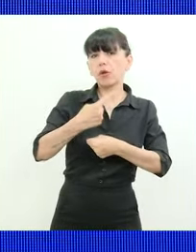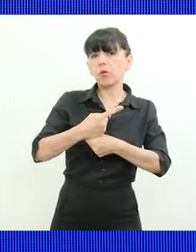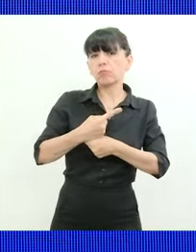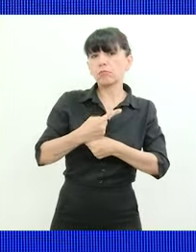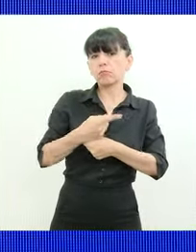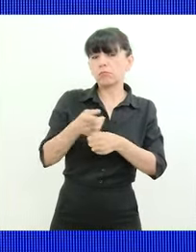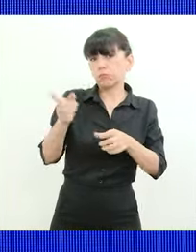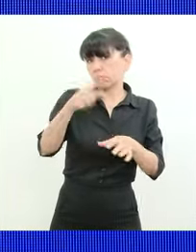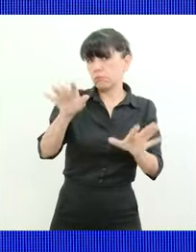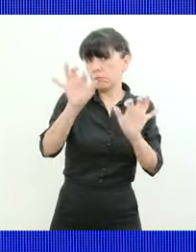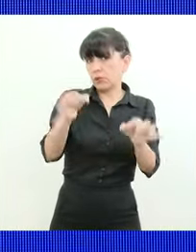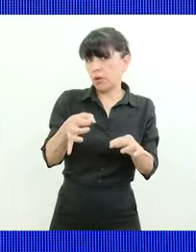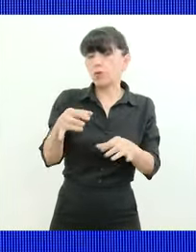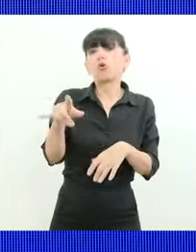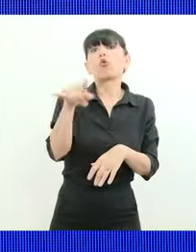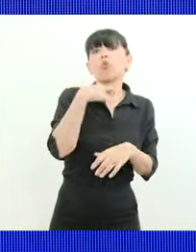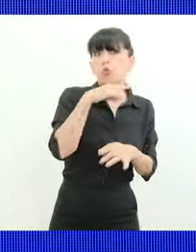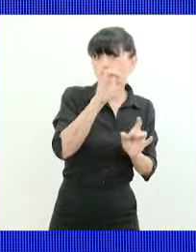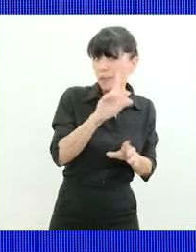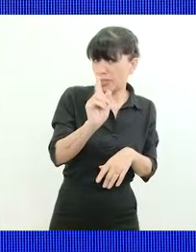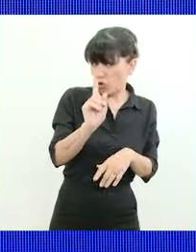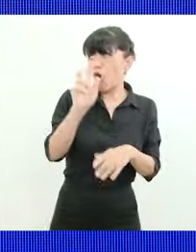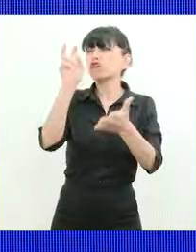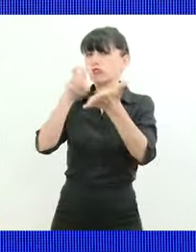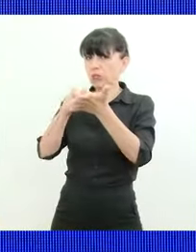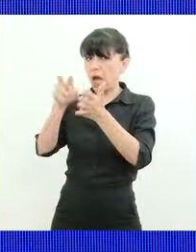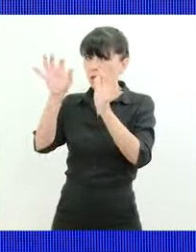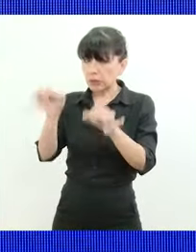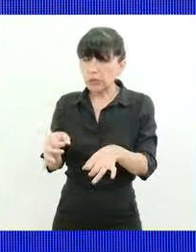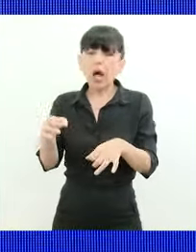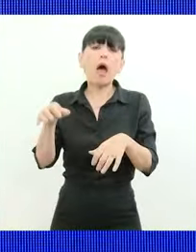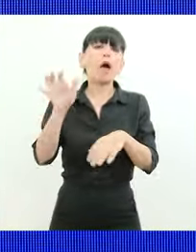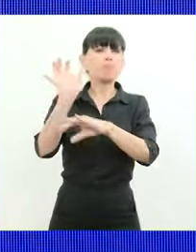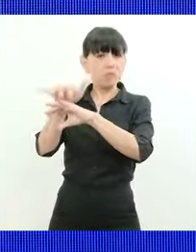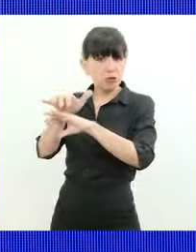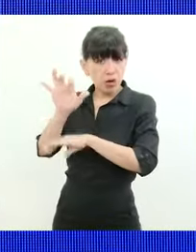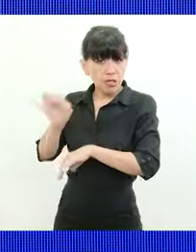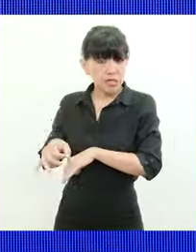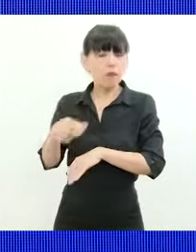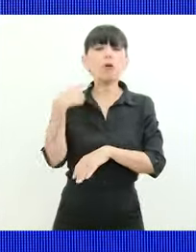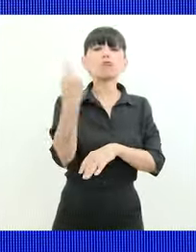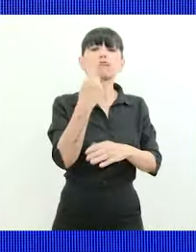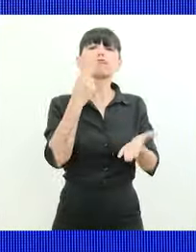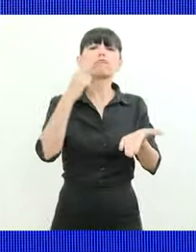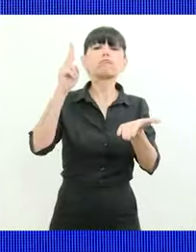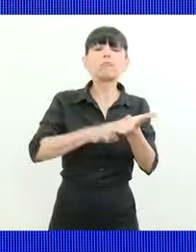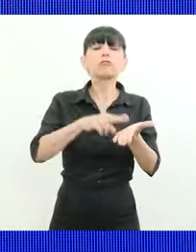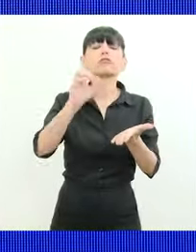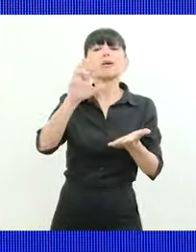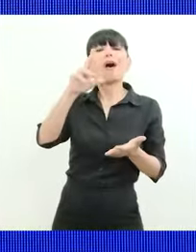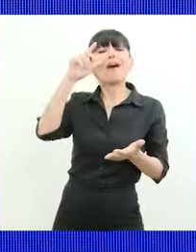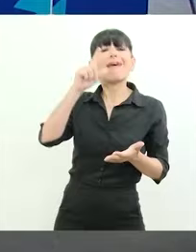Saben, no solamente Jujuy, saben en Salta, saben en Misiones. Eliminamos las retenciones a las economías